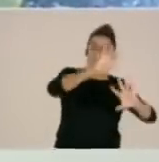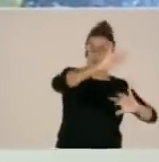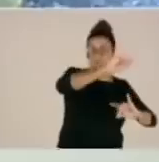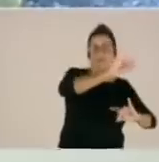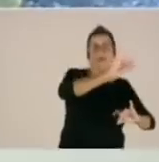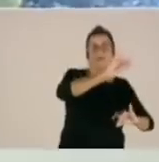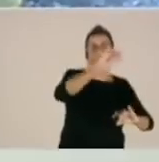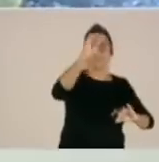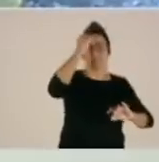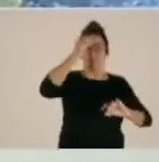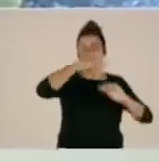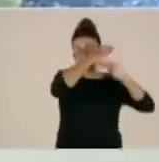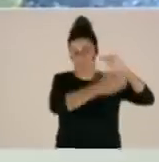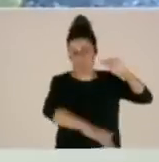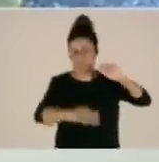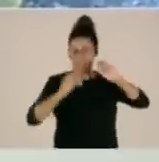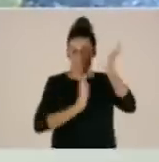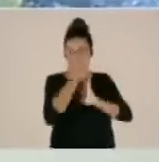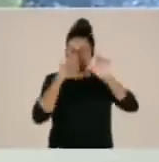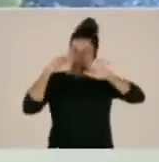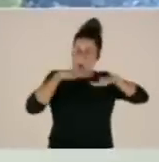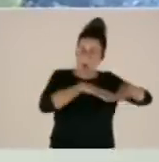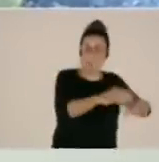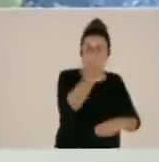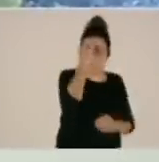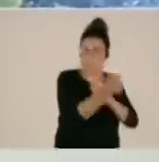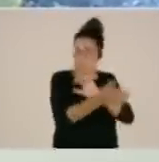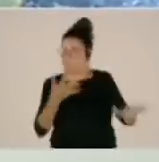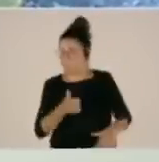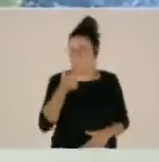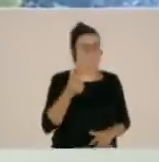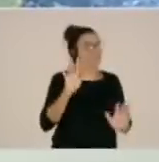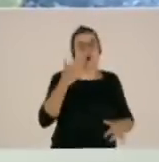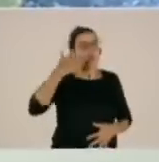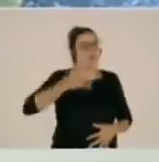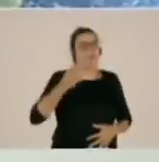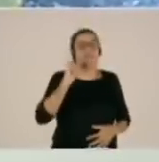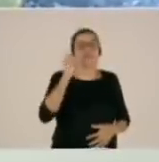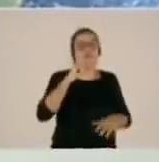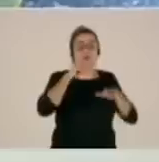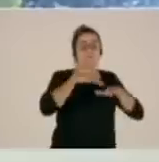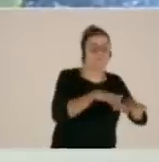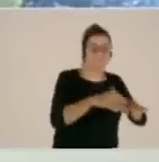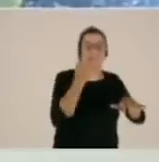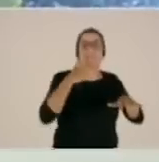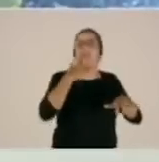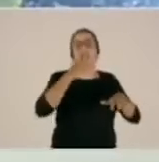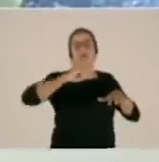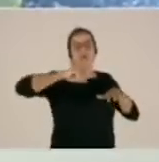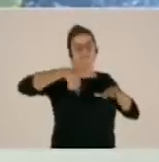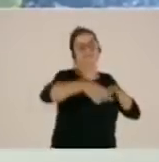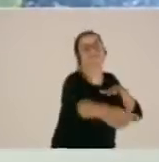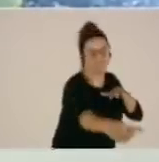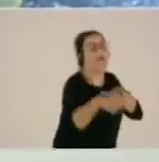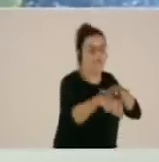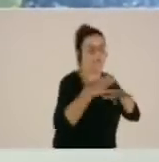por la ladera abajo iba a ser más rápido, pero realmente es que solamente está avanzando cada vez que se descuelga un elemento rodante y